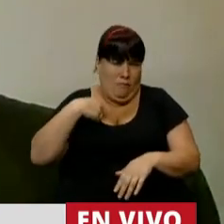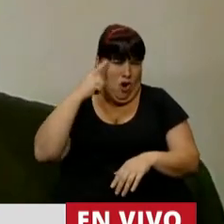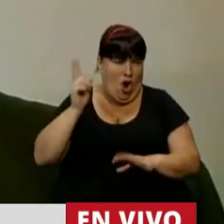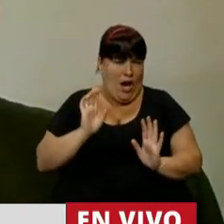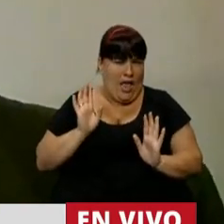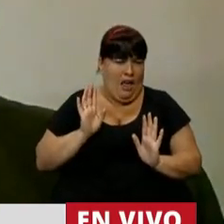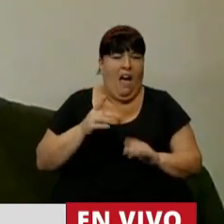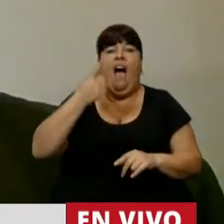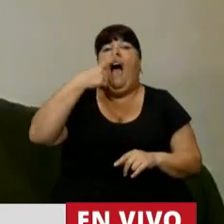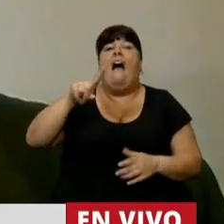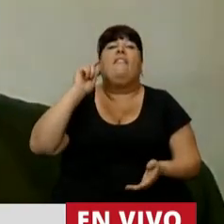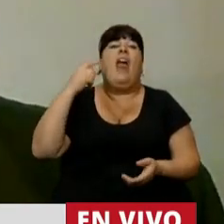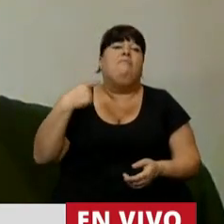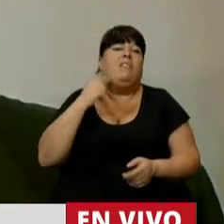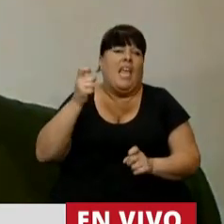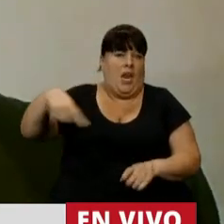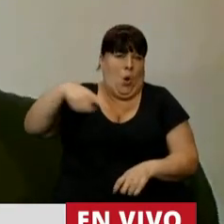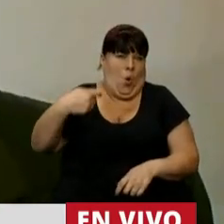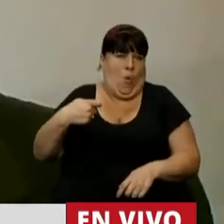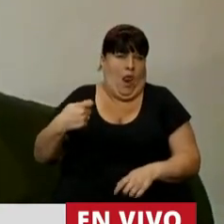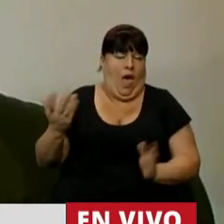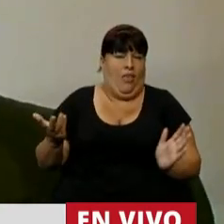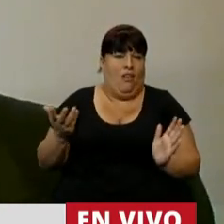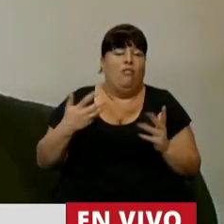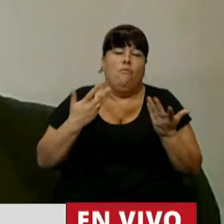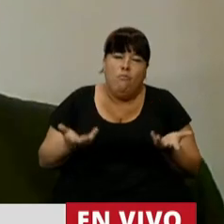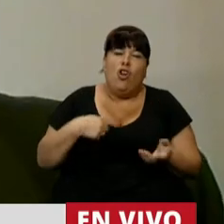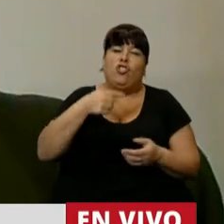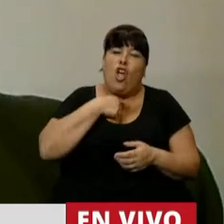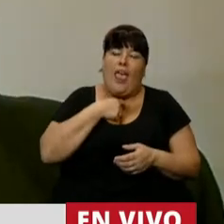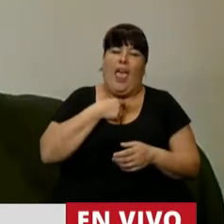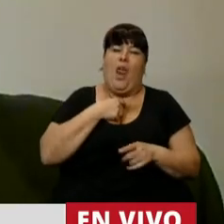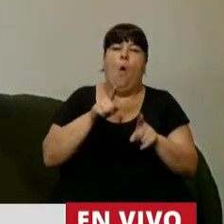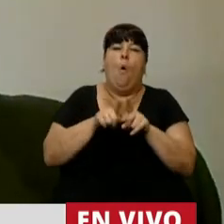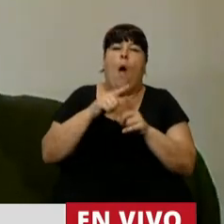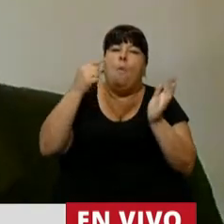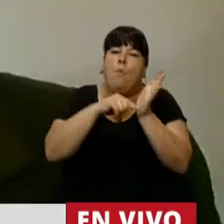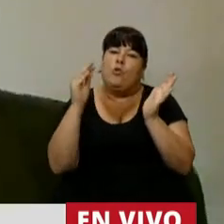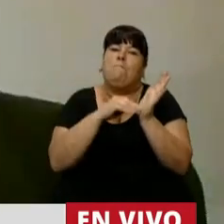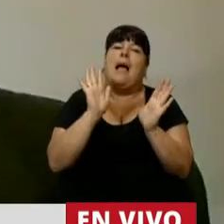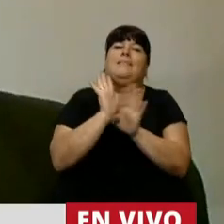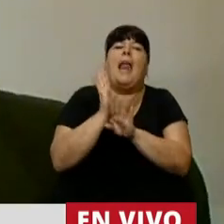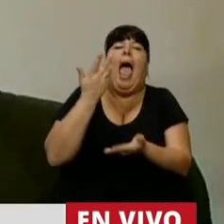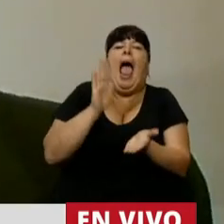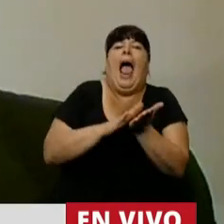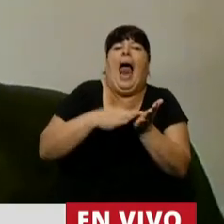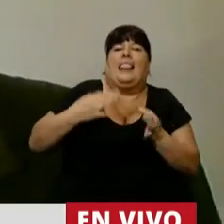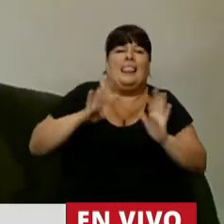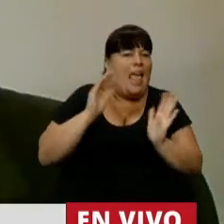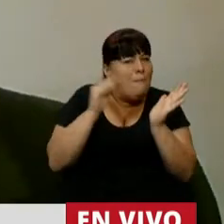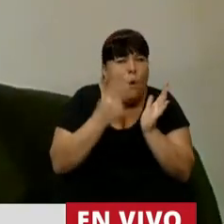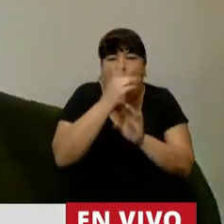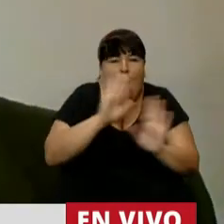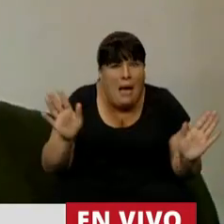y van a terminar pagando el pacto de los jubilados entonces por eso queremos poner una cláusula de garantía nada más que una cláusula de